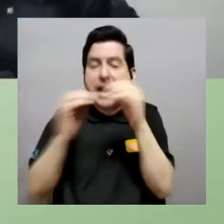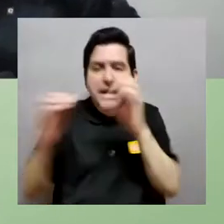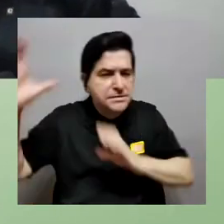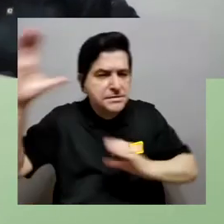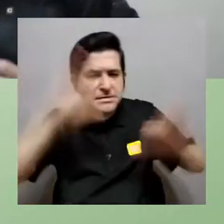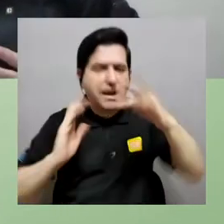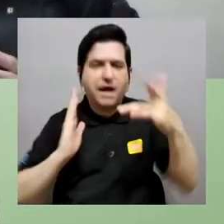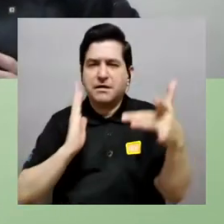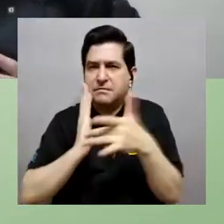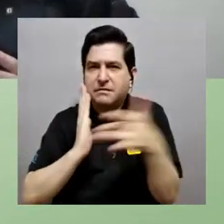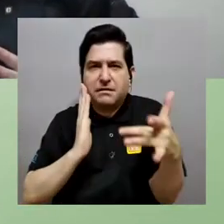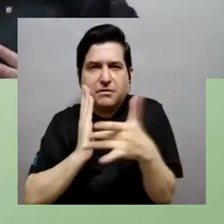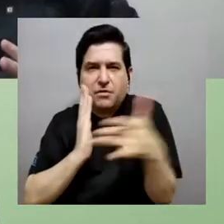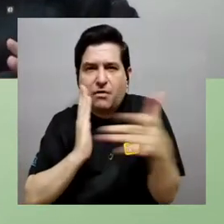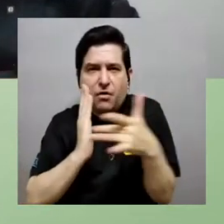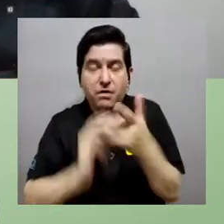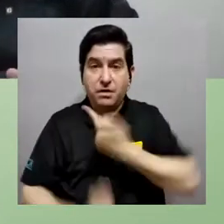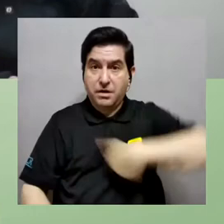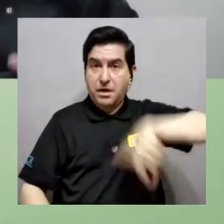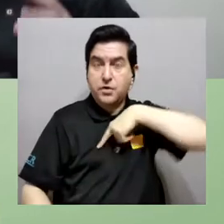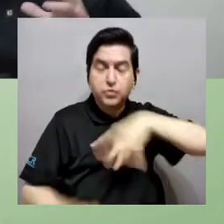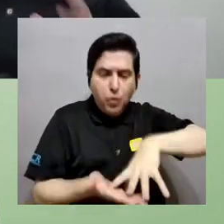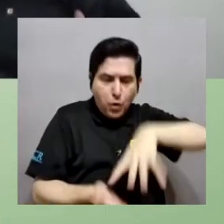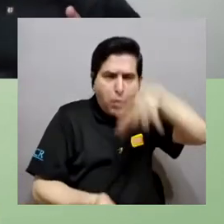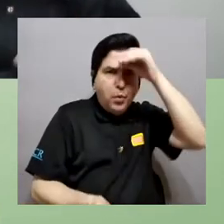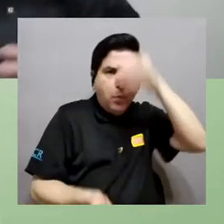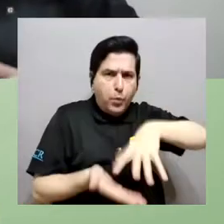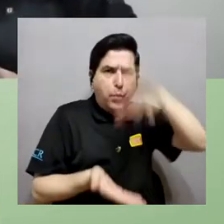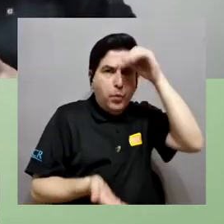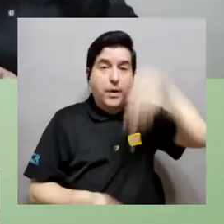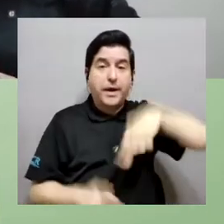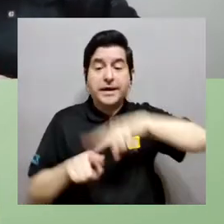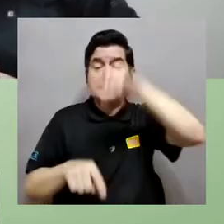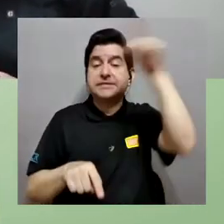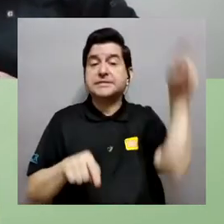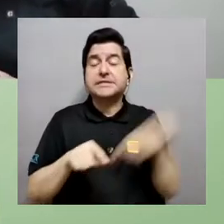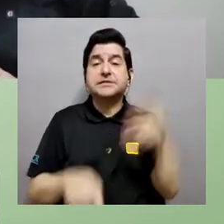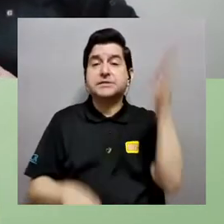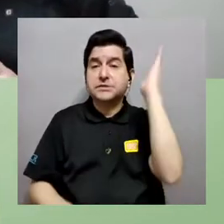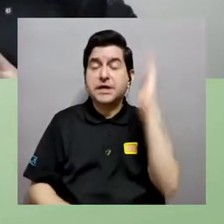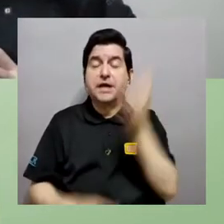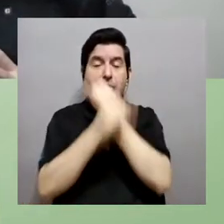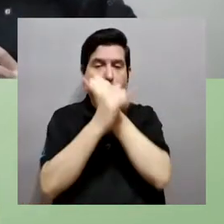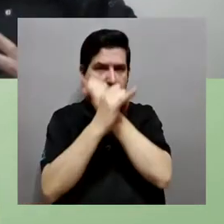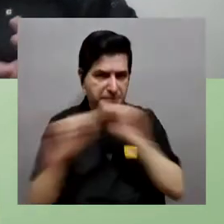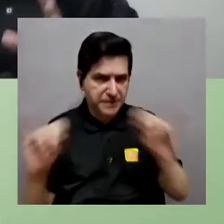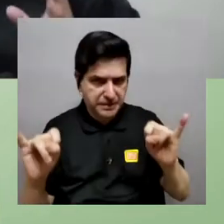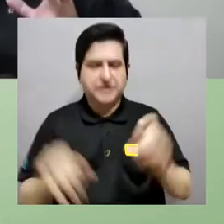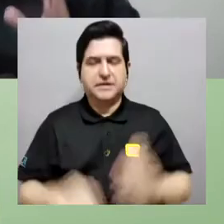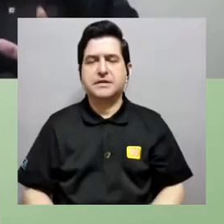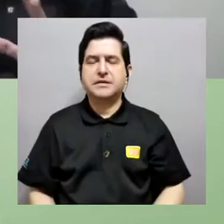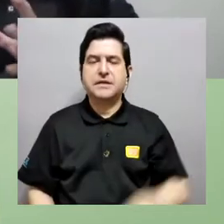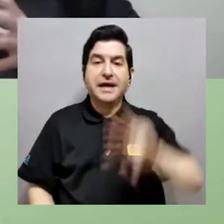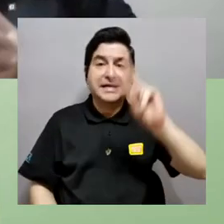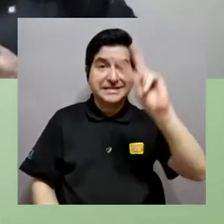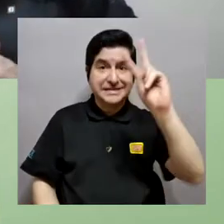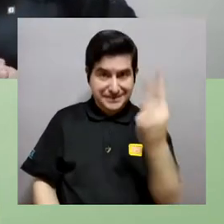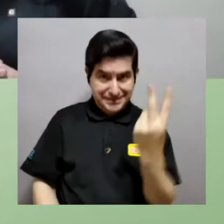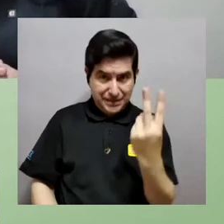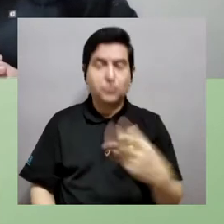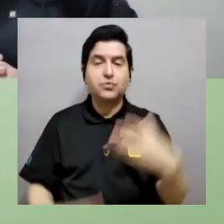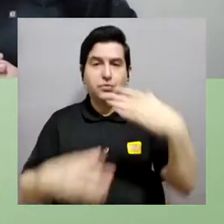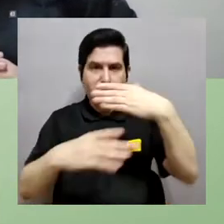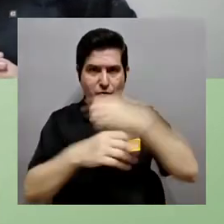más de ciencia, de tecnología, vamos a estar aprendiendo en este ciclo de conferencias independientes el segundo